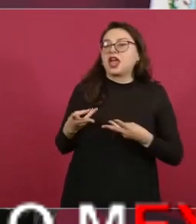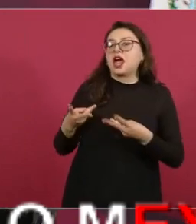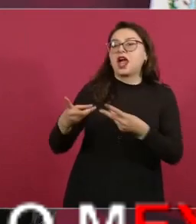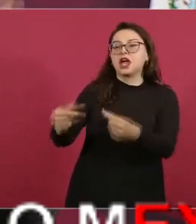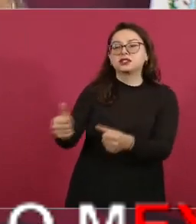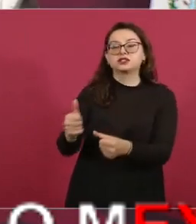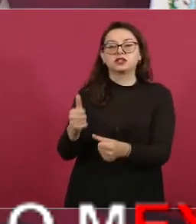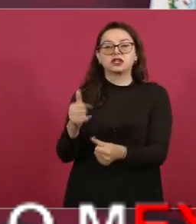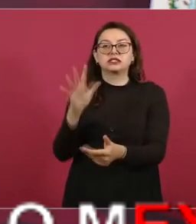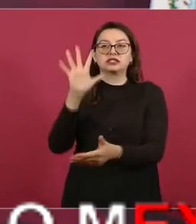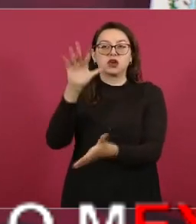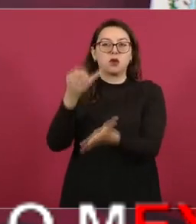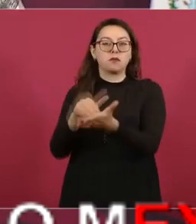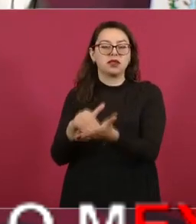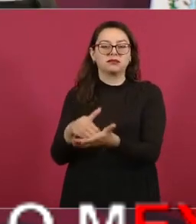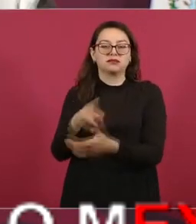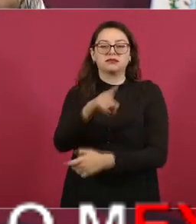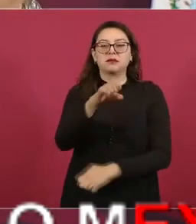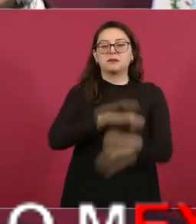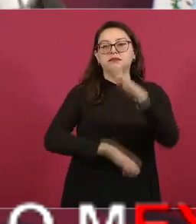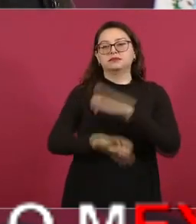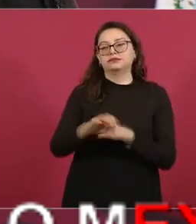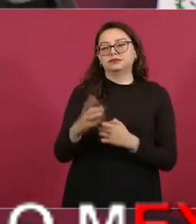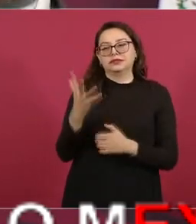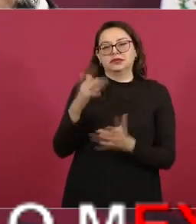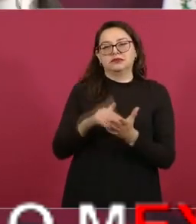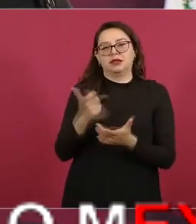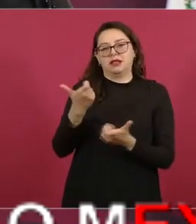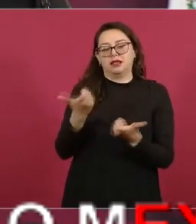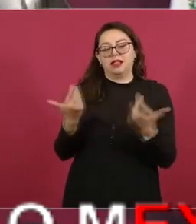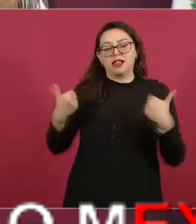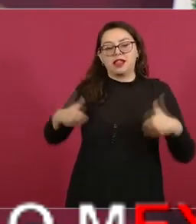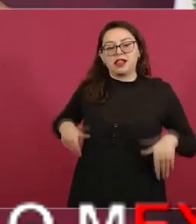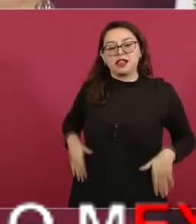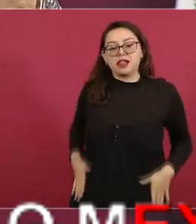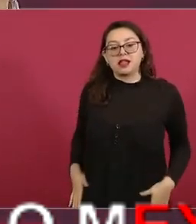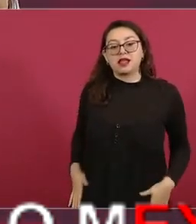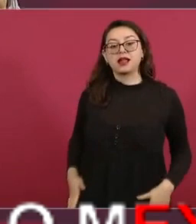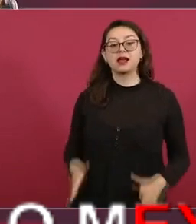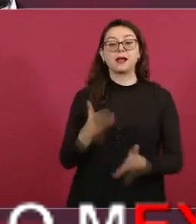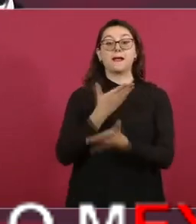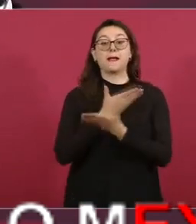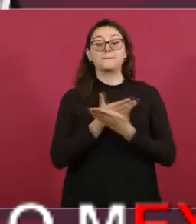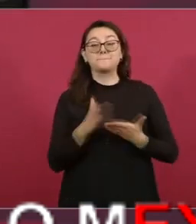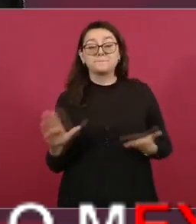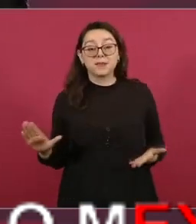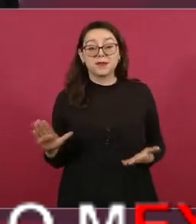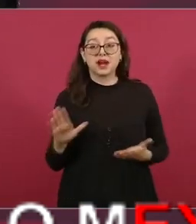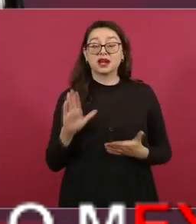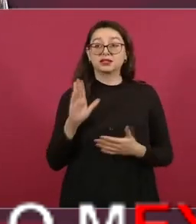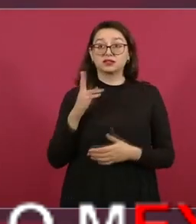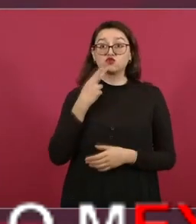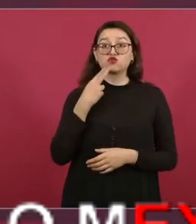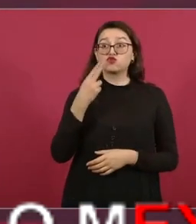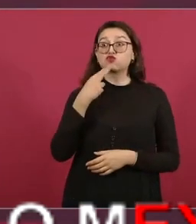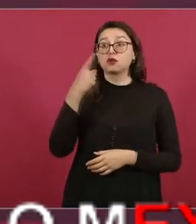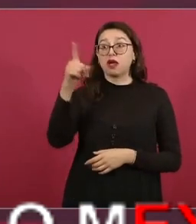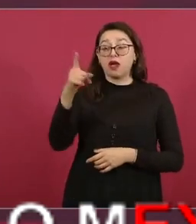pero además recibieron una concesión para cobrar por pasar